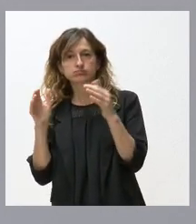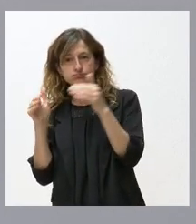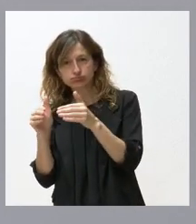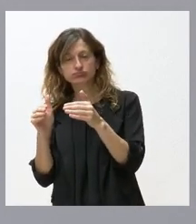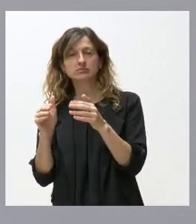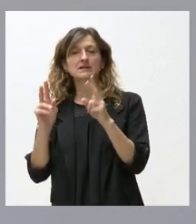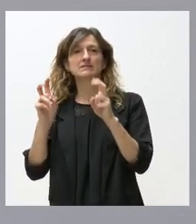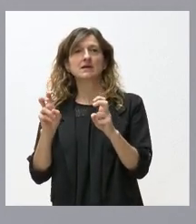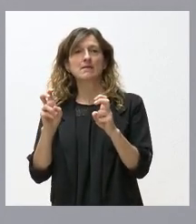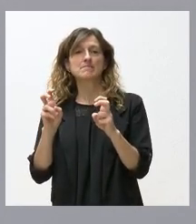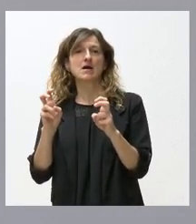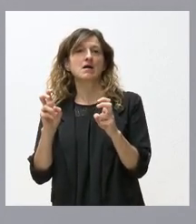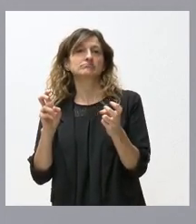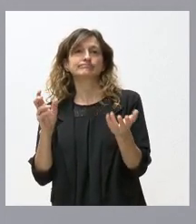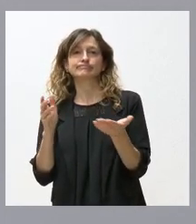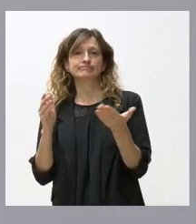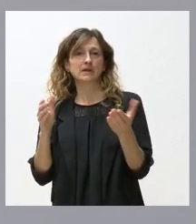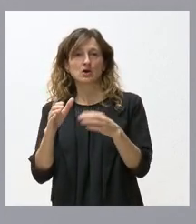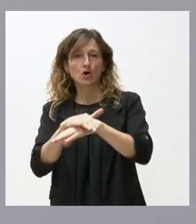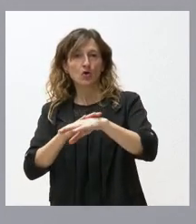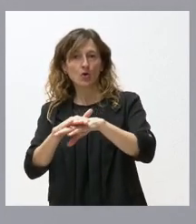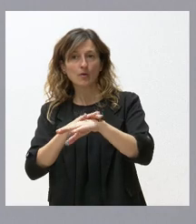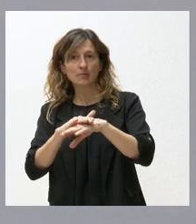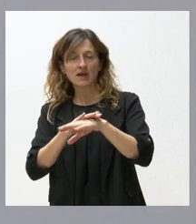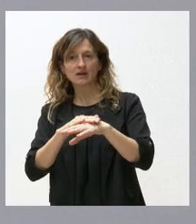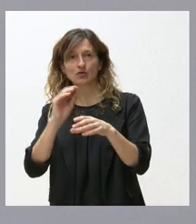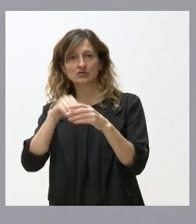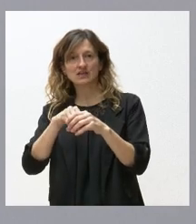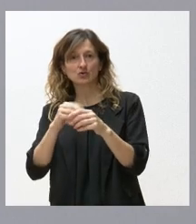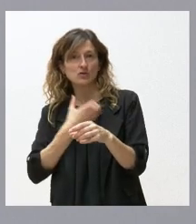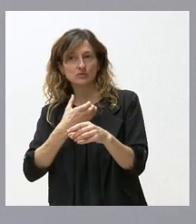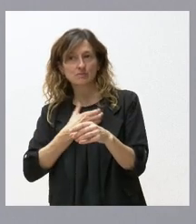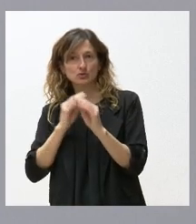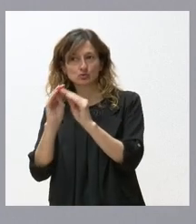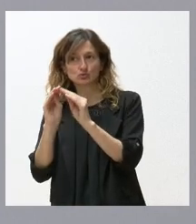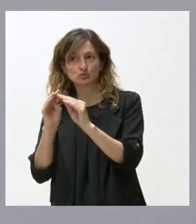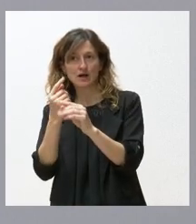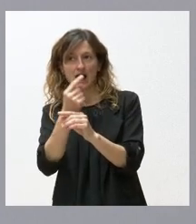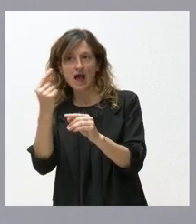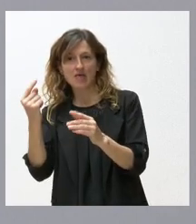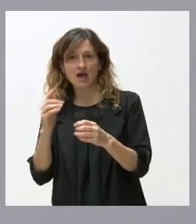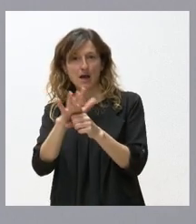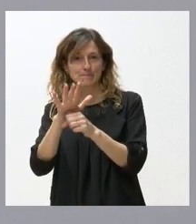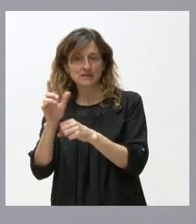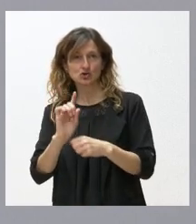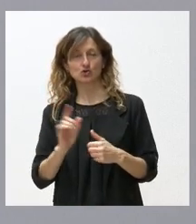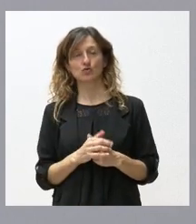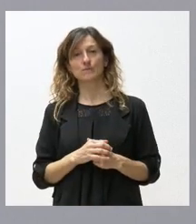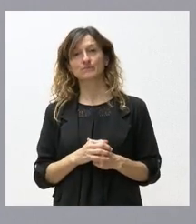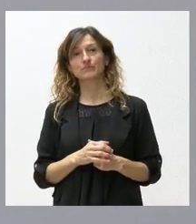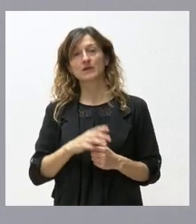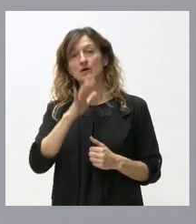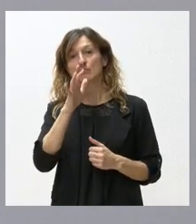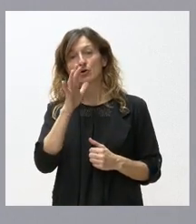de determinados gobiernos en las instituciones locales de cada uno de los ámbitos digo esto porque tiene que ver